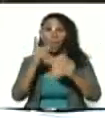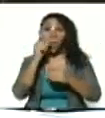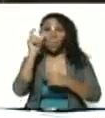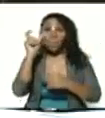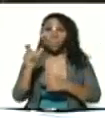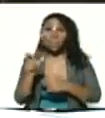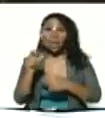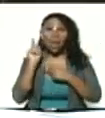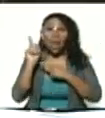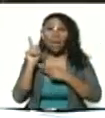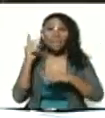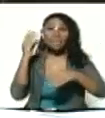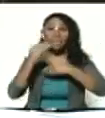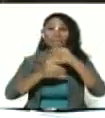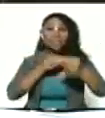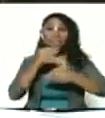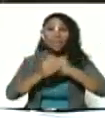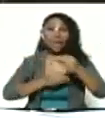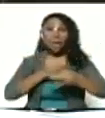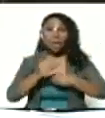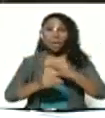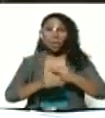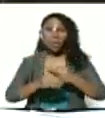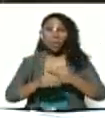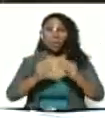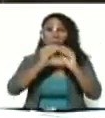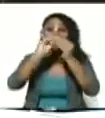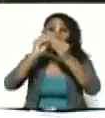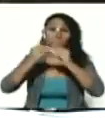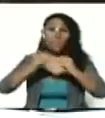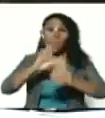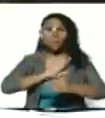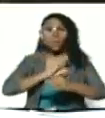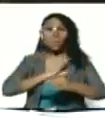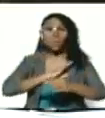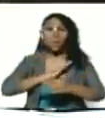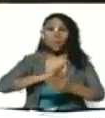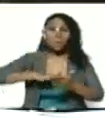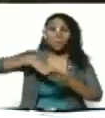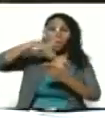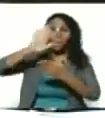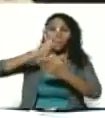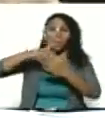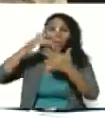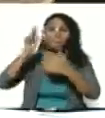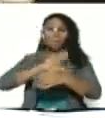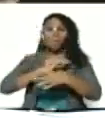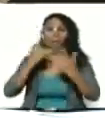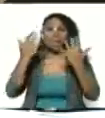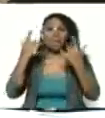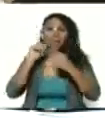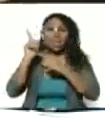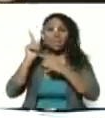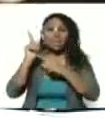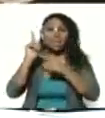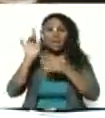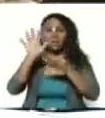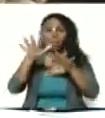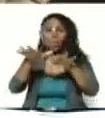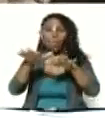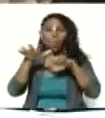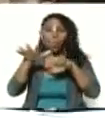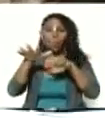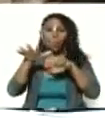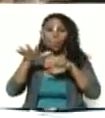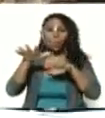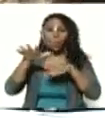allí estuvieron reconstruyendo con sus propias brochas con sus propias manos ese mural bellísimo un